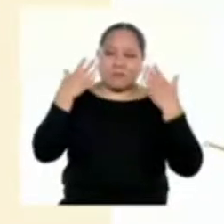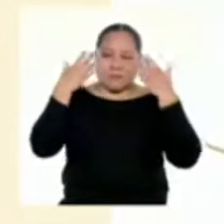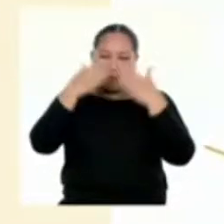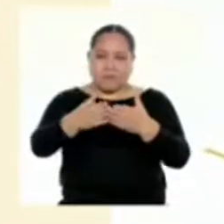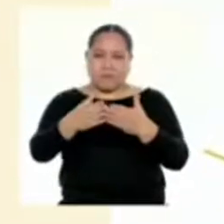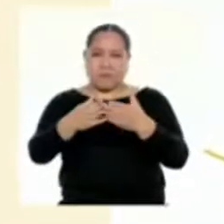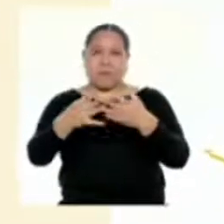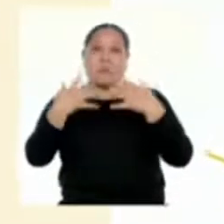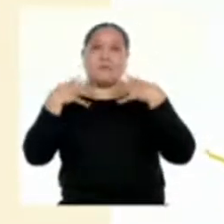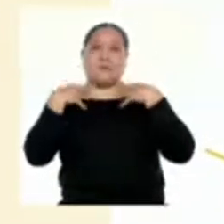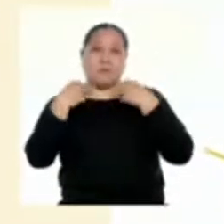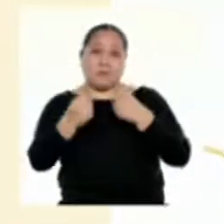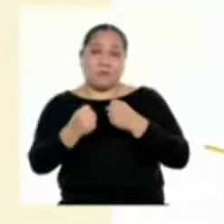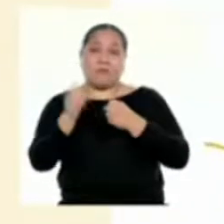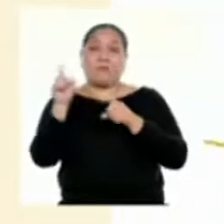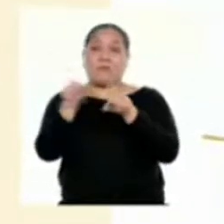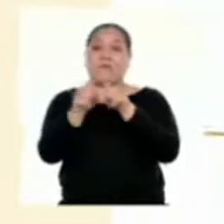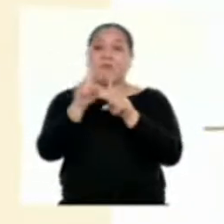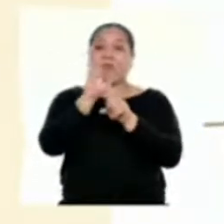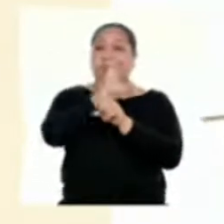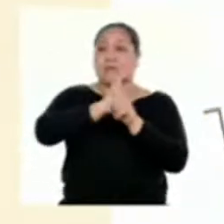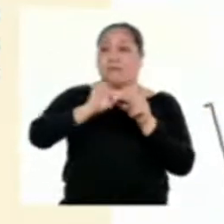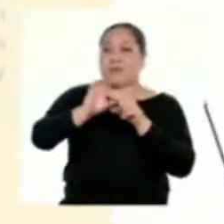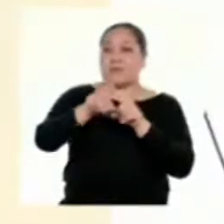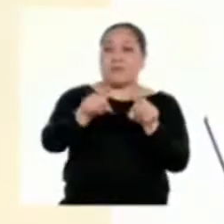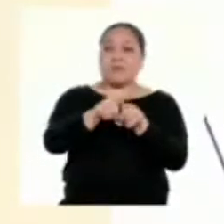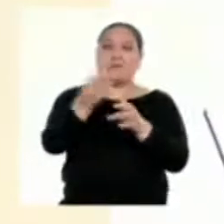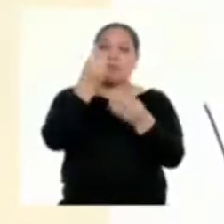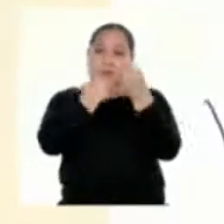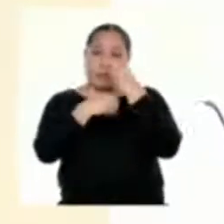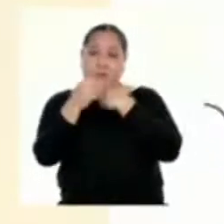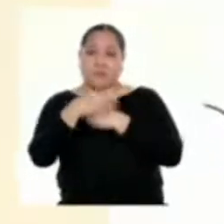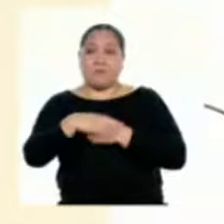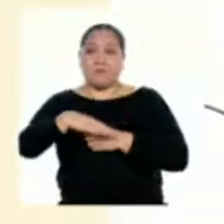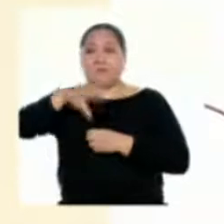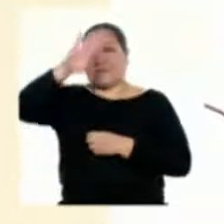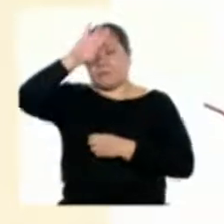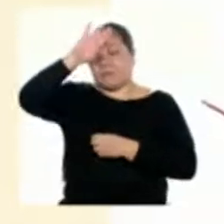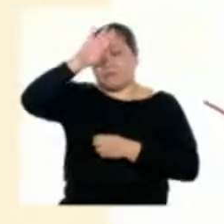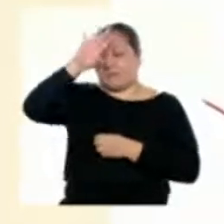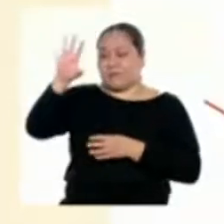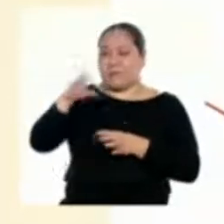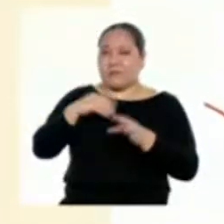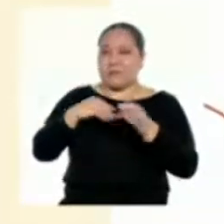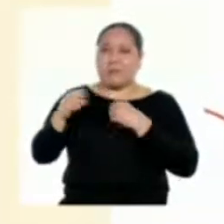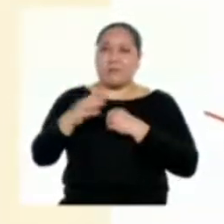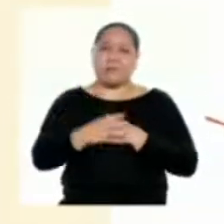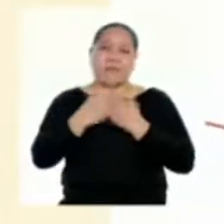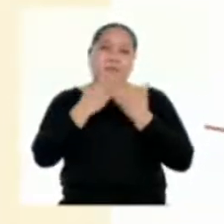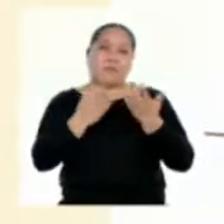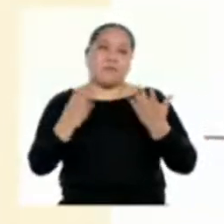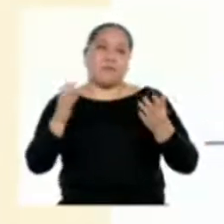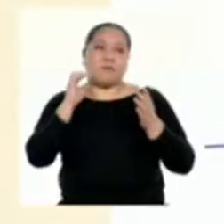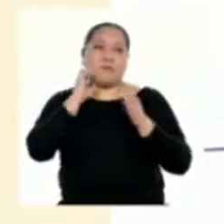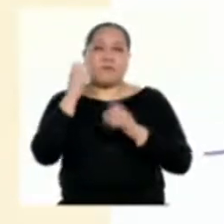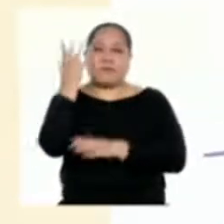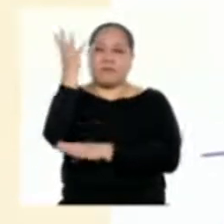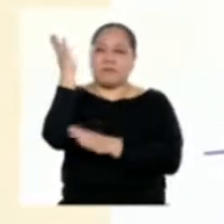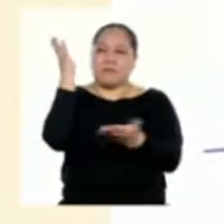culturales además de alimentarios Las enfermedades infecciosas actividades humanas como la deforestación